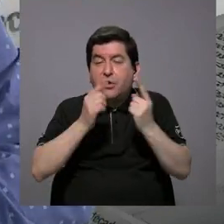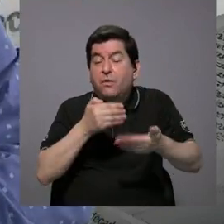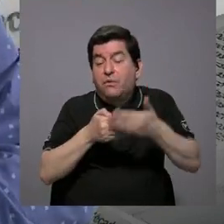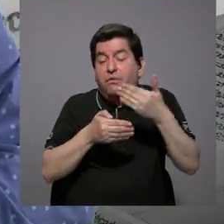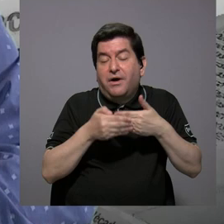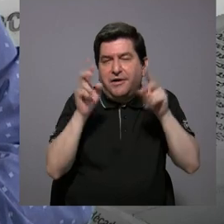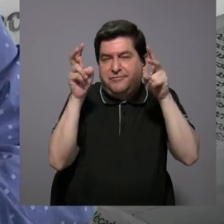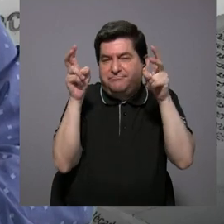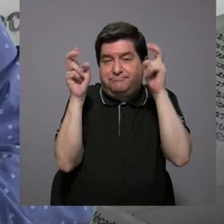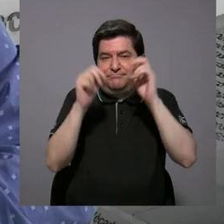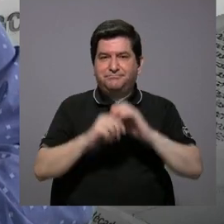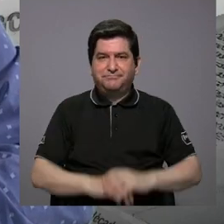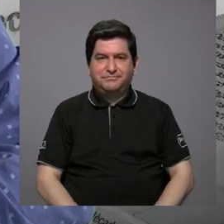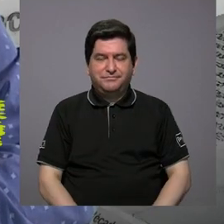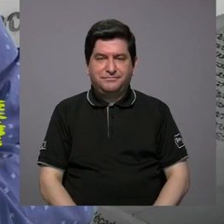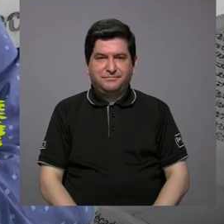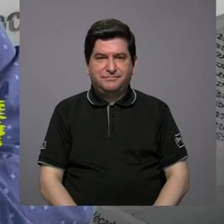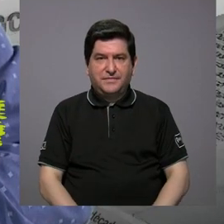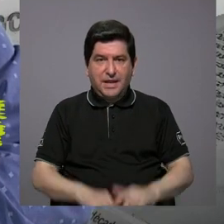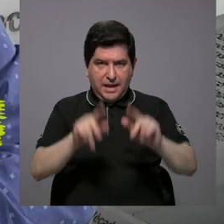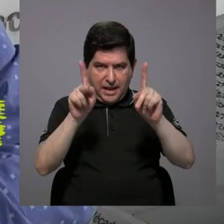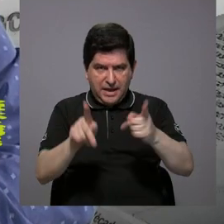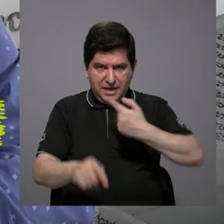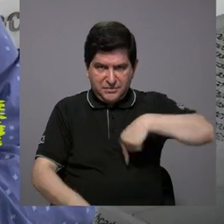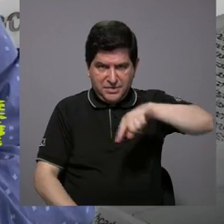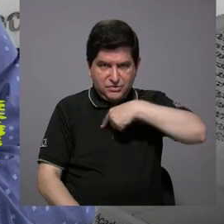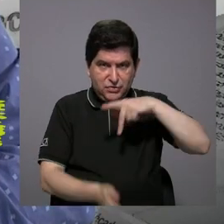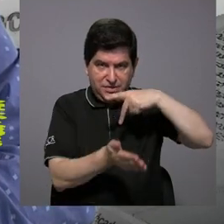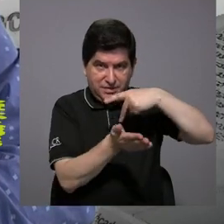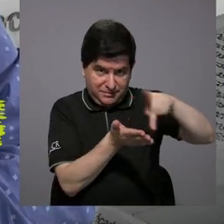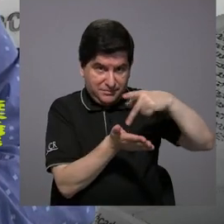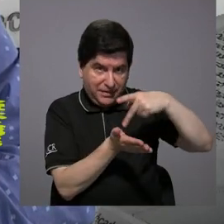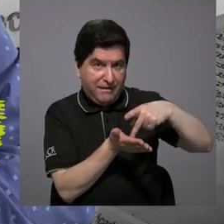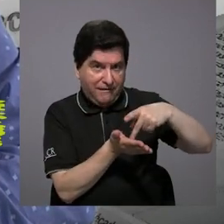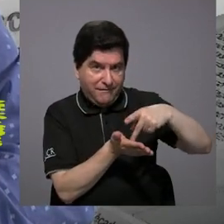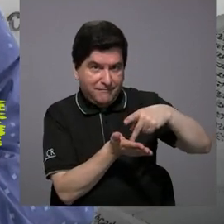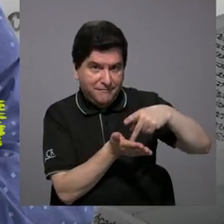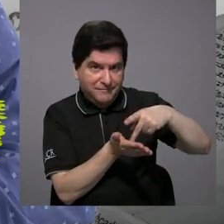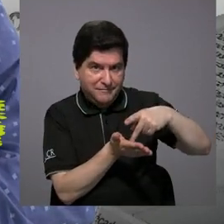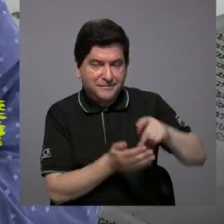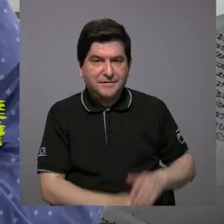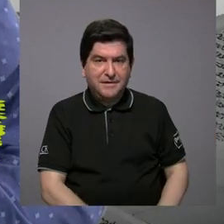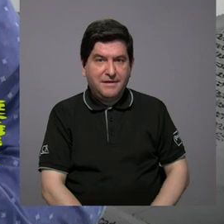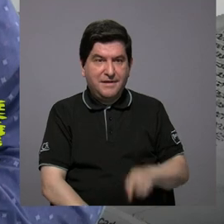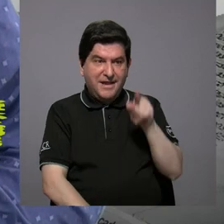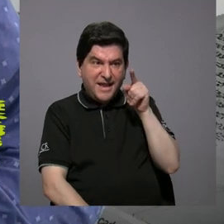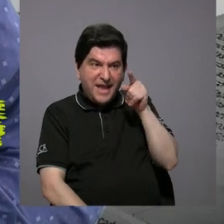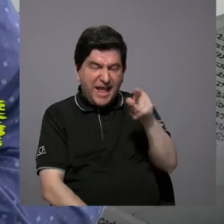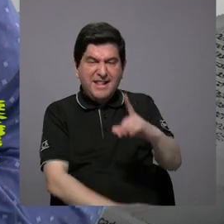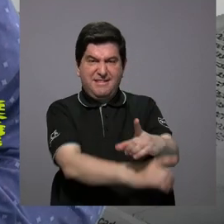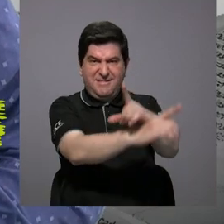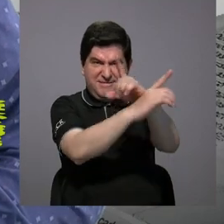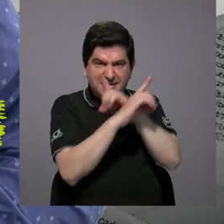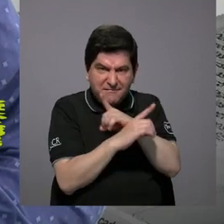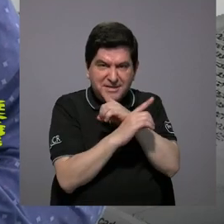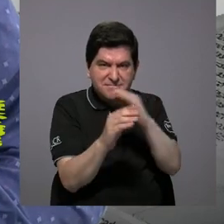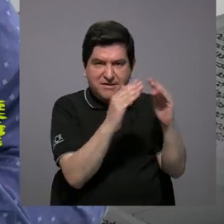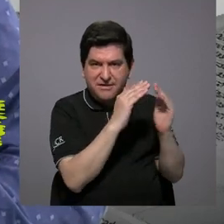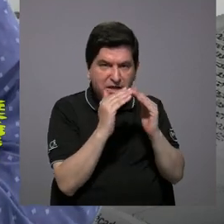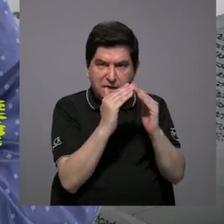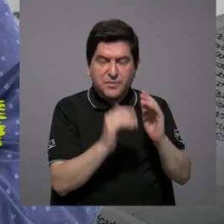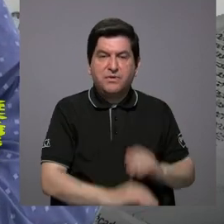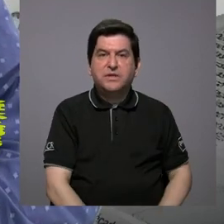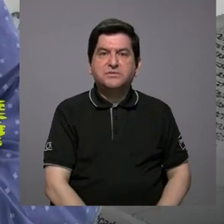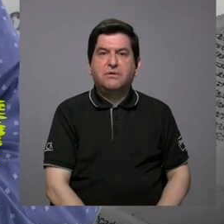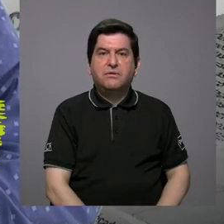¿Ya? A la persona que nosotros le pagamos para que defienda a la población,